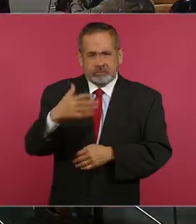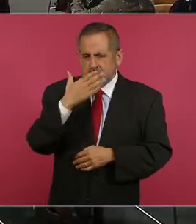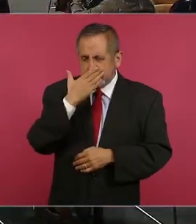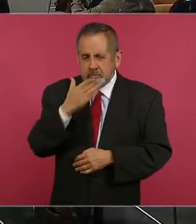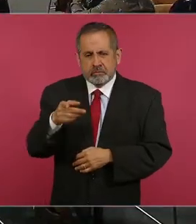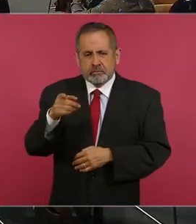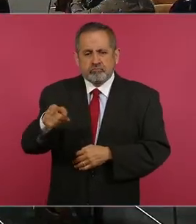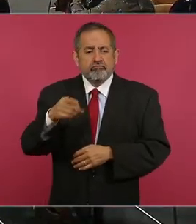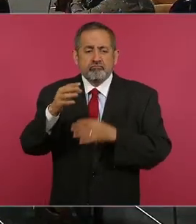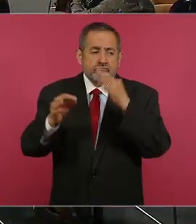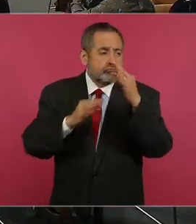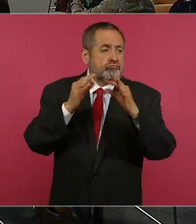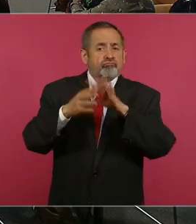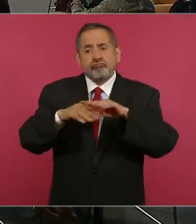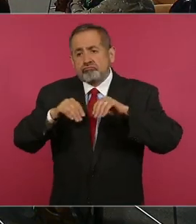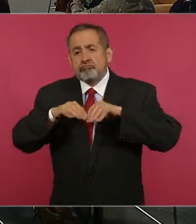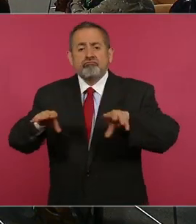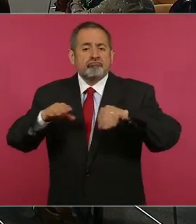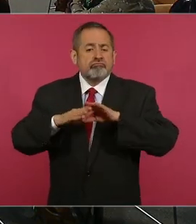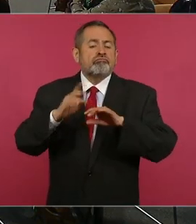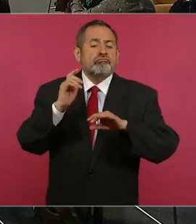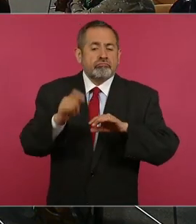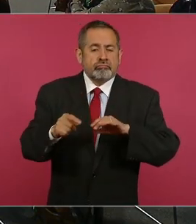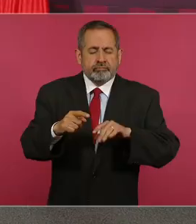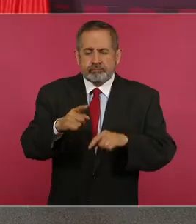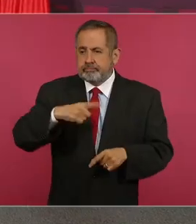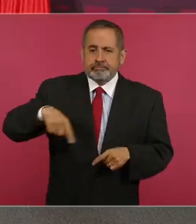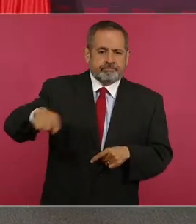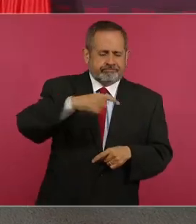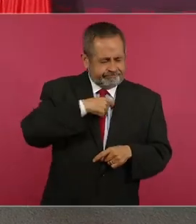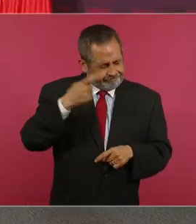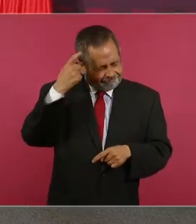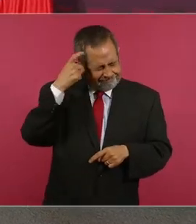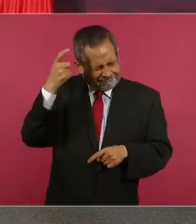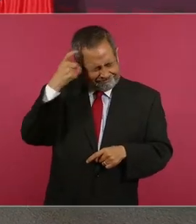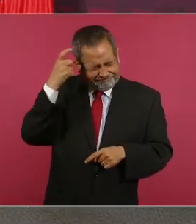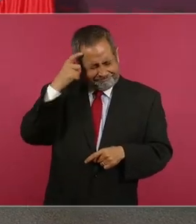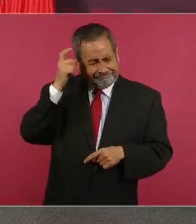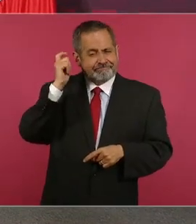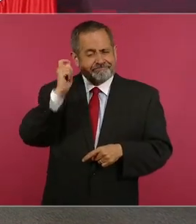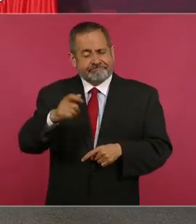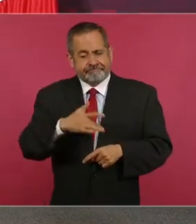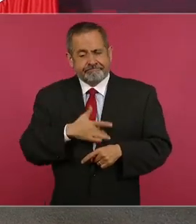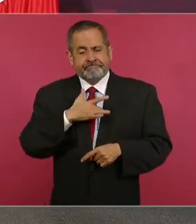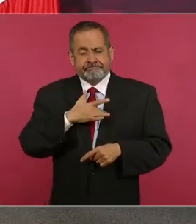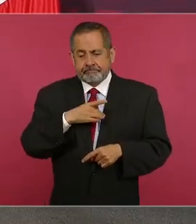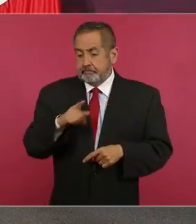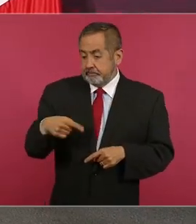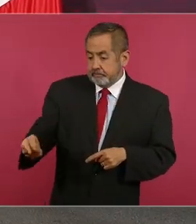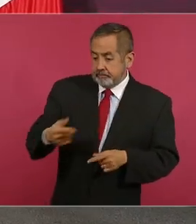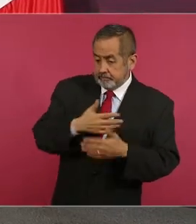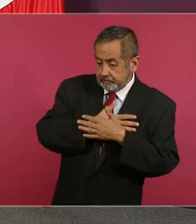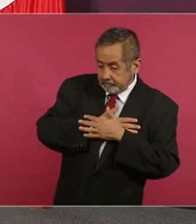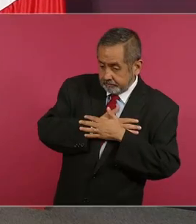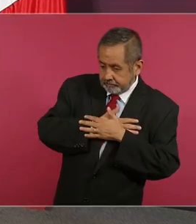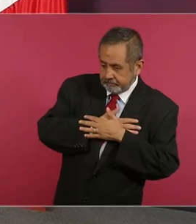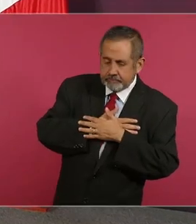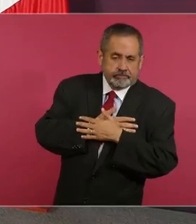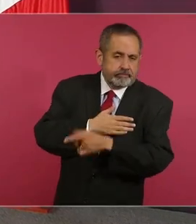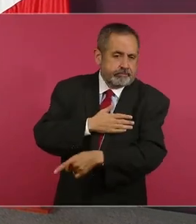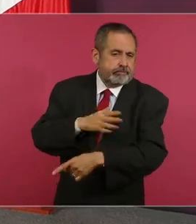promover conciencia para amar a los animales